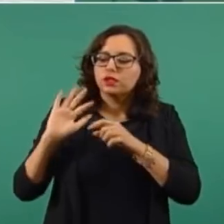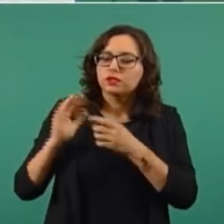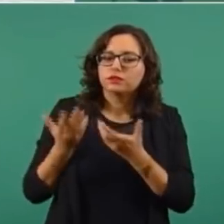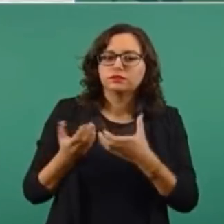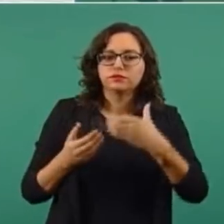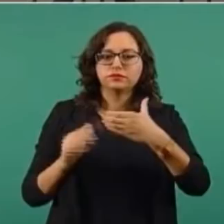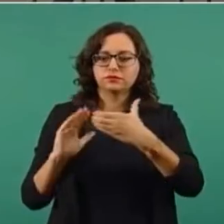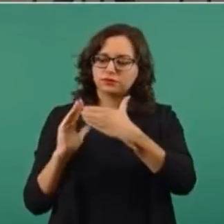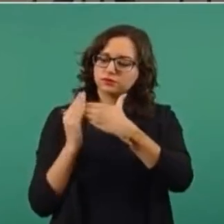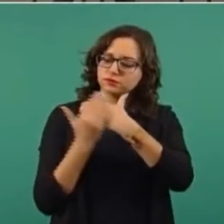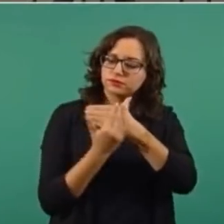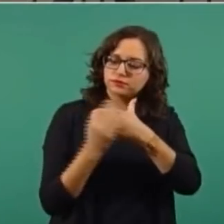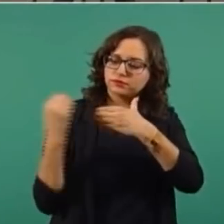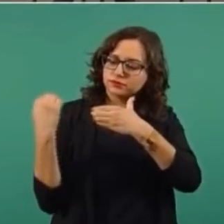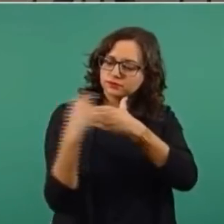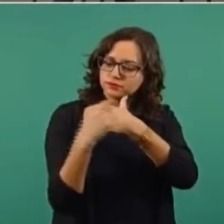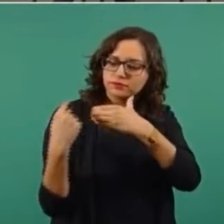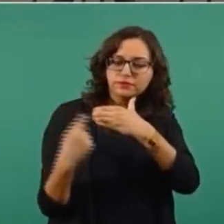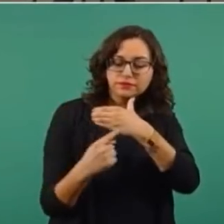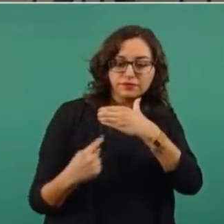A ver, ¿por qué no pones la tacita